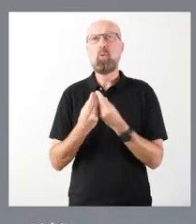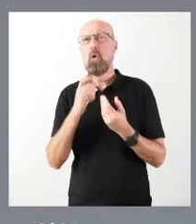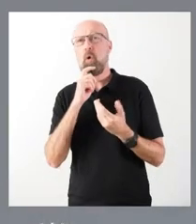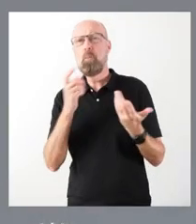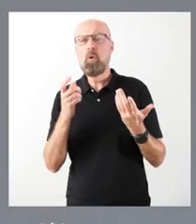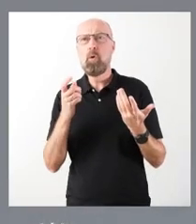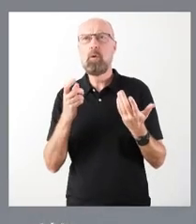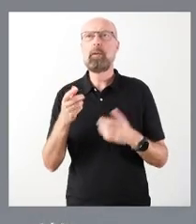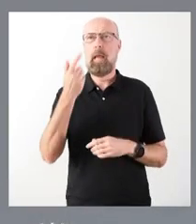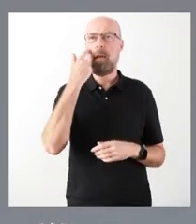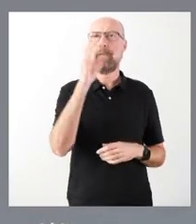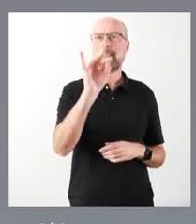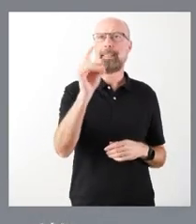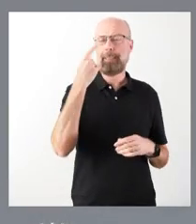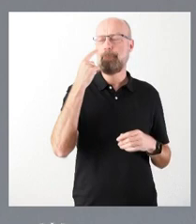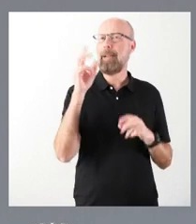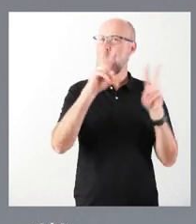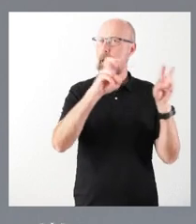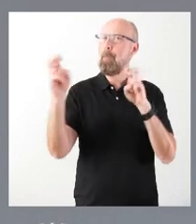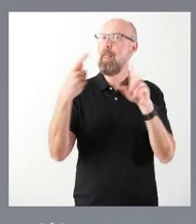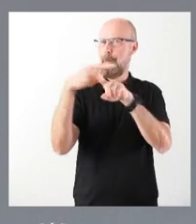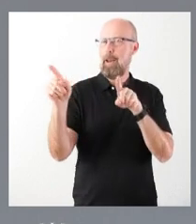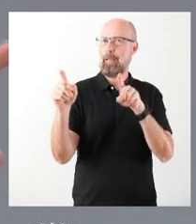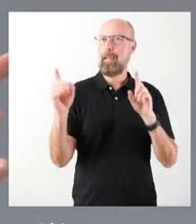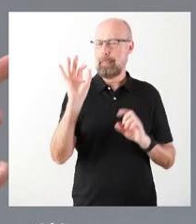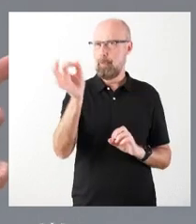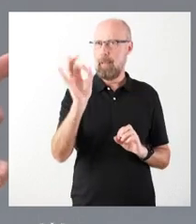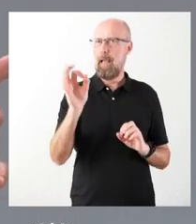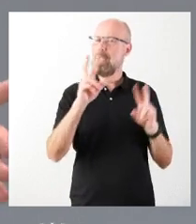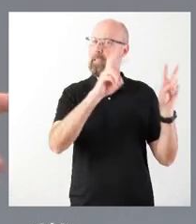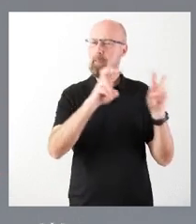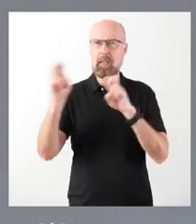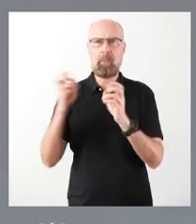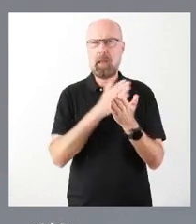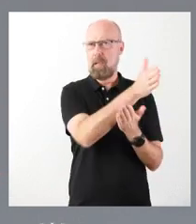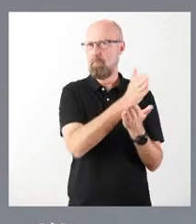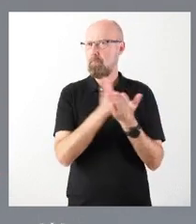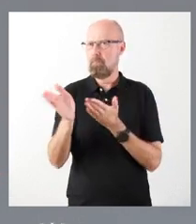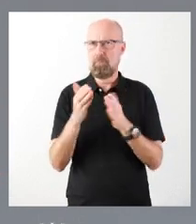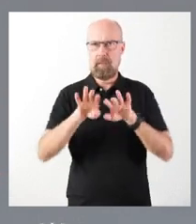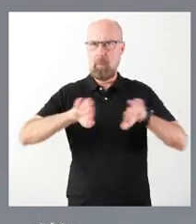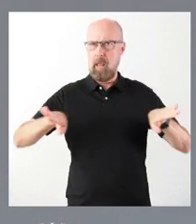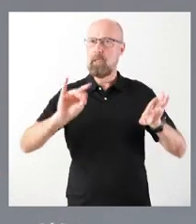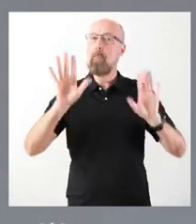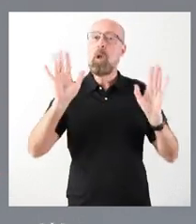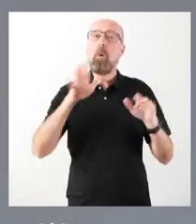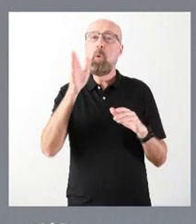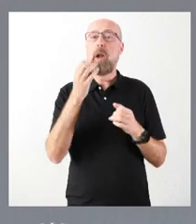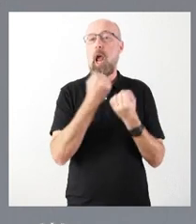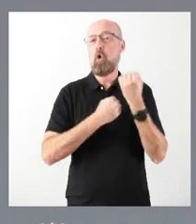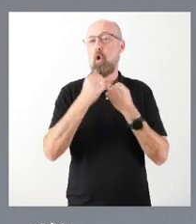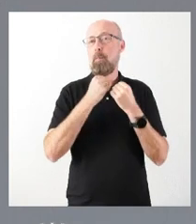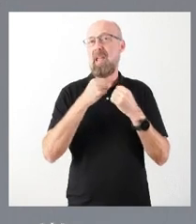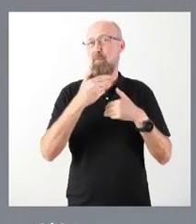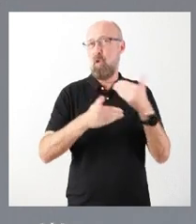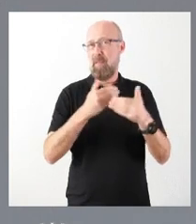Al parecer no, que lo son. O sea, tiene usted toda la razón. Son dos cuestiones totalmente distintas, pero por economía procedimental y dado que